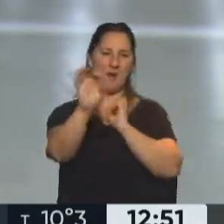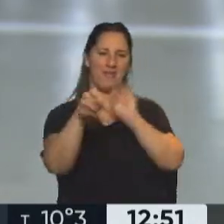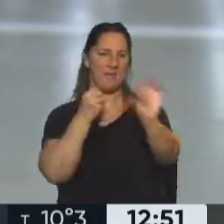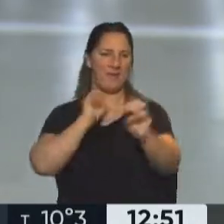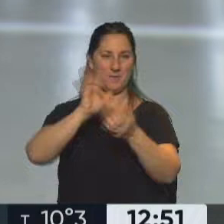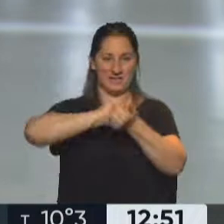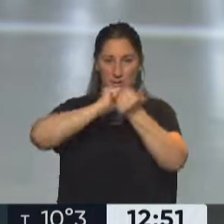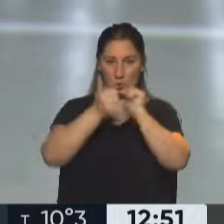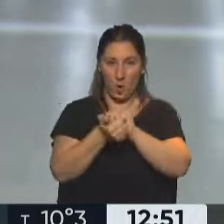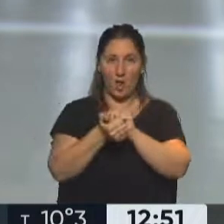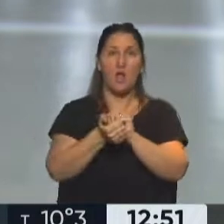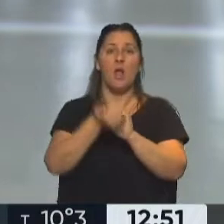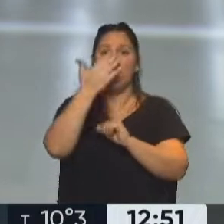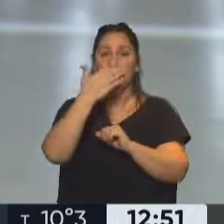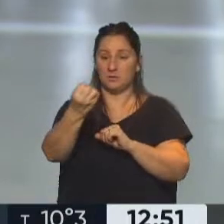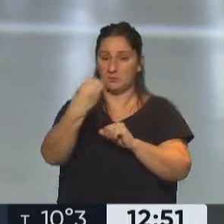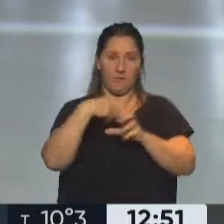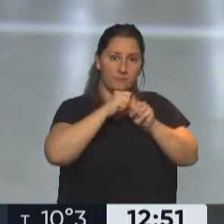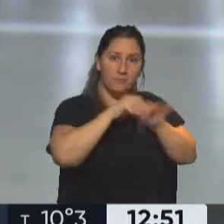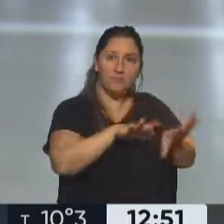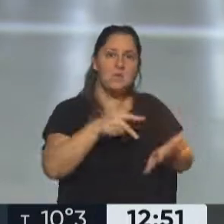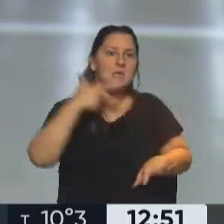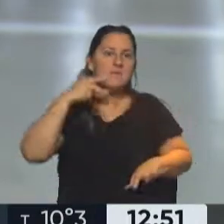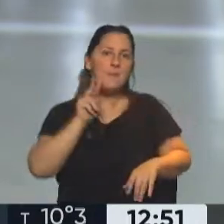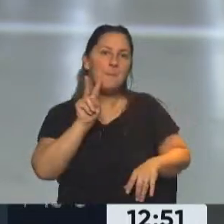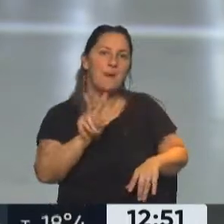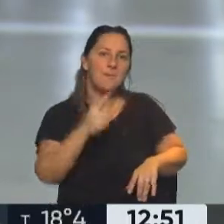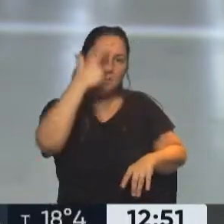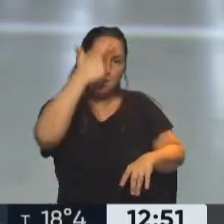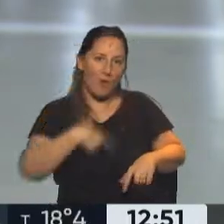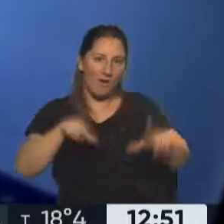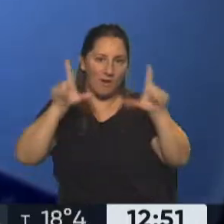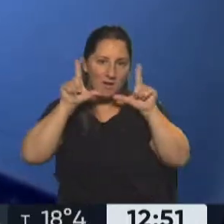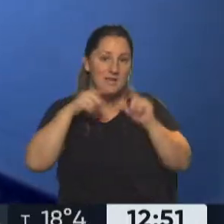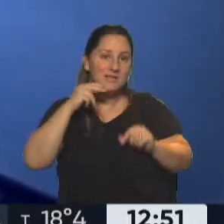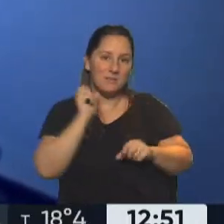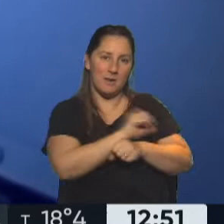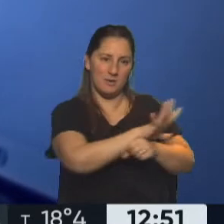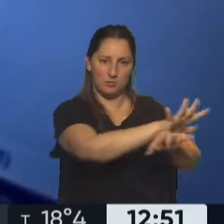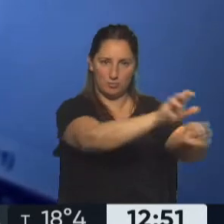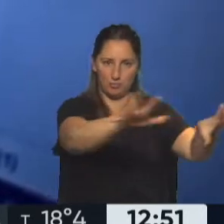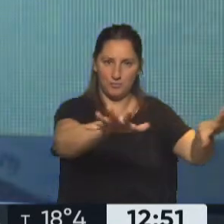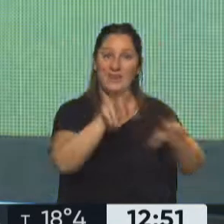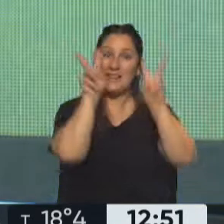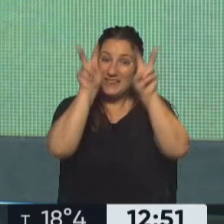se difunden, por supuesto, sin el consentimiento de la víctima que lo padece. Son temas muy, pero muy graves.